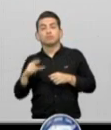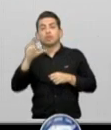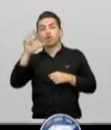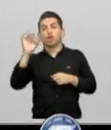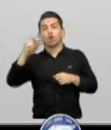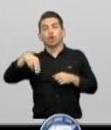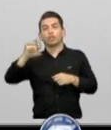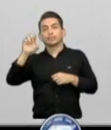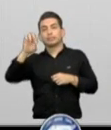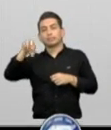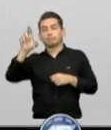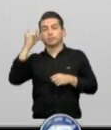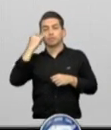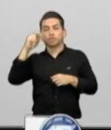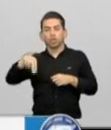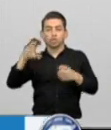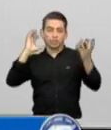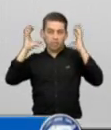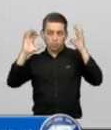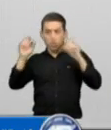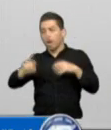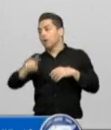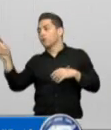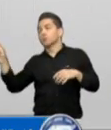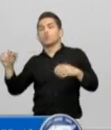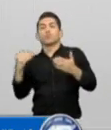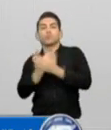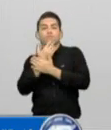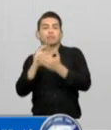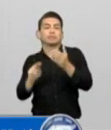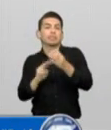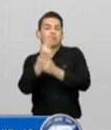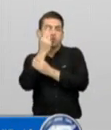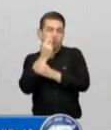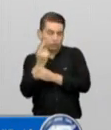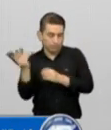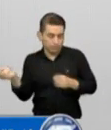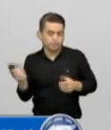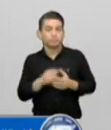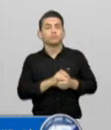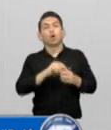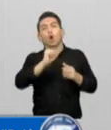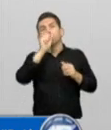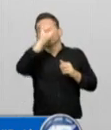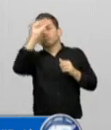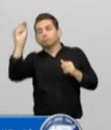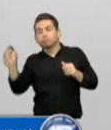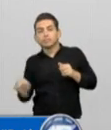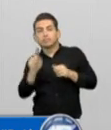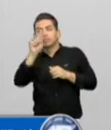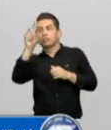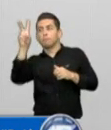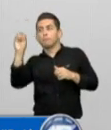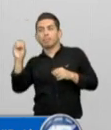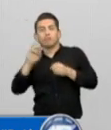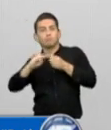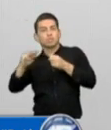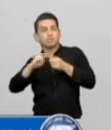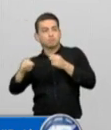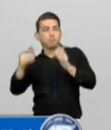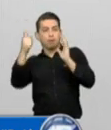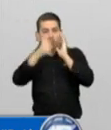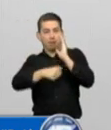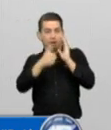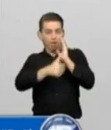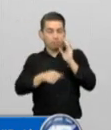Chiquimula, y Nueva Santa Rosa, en Santa Rosa. Otros 120 municipios están en naranja, entre ellos